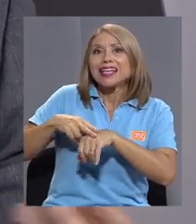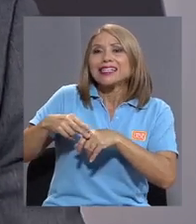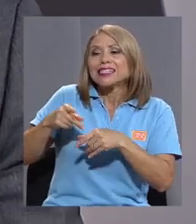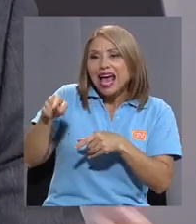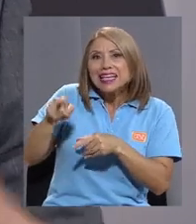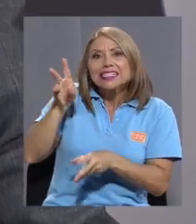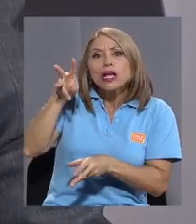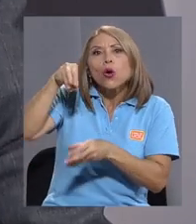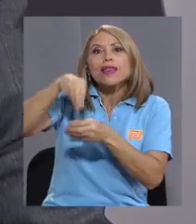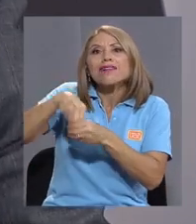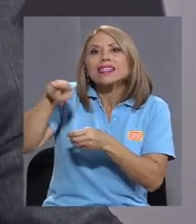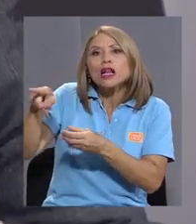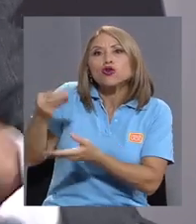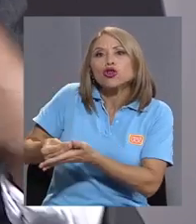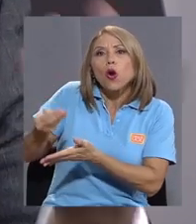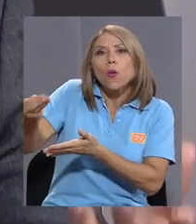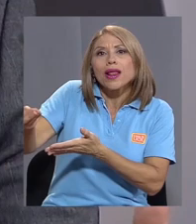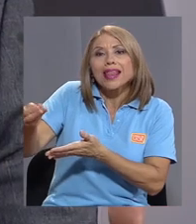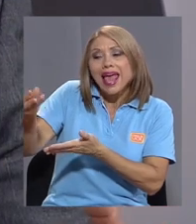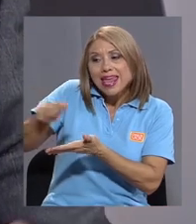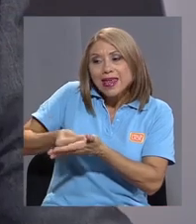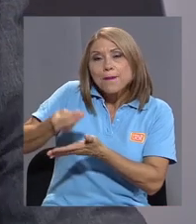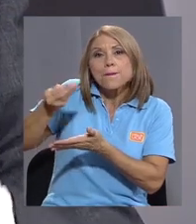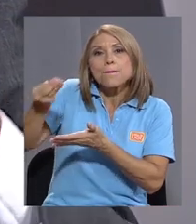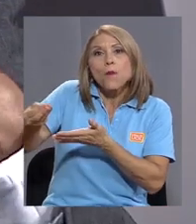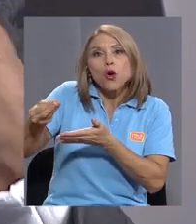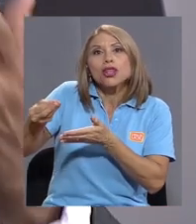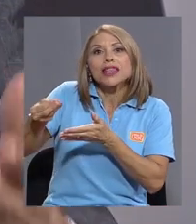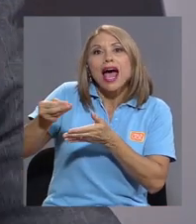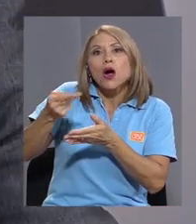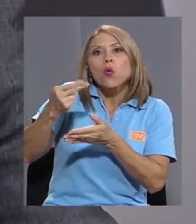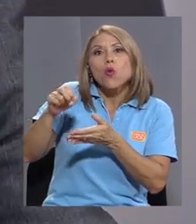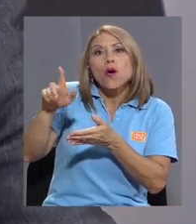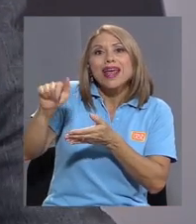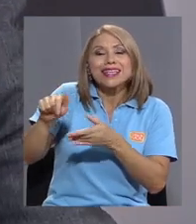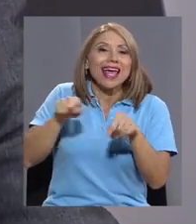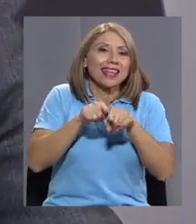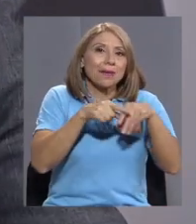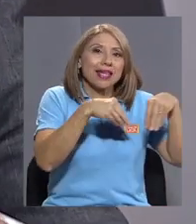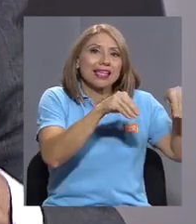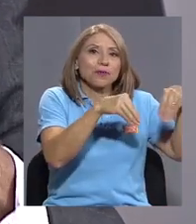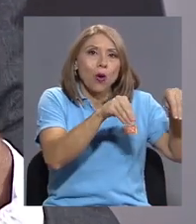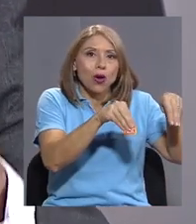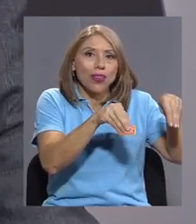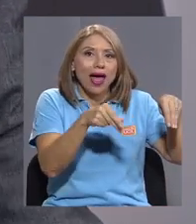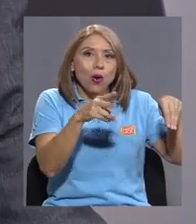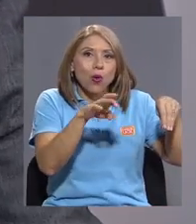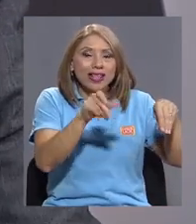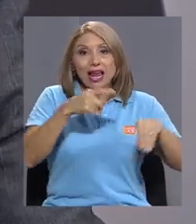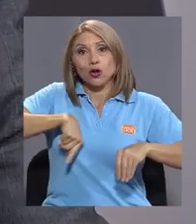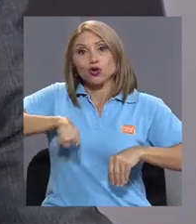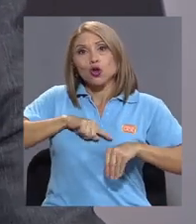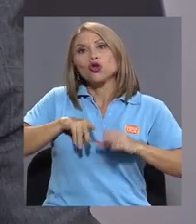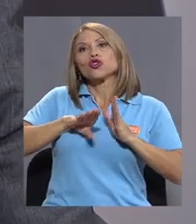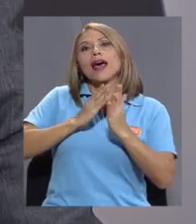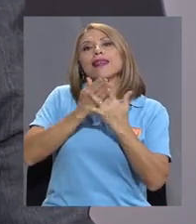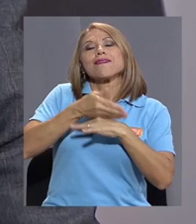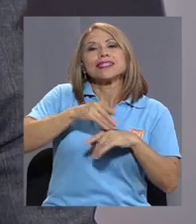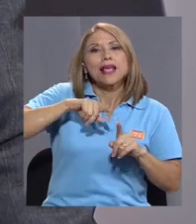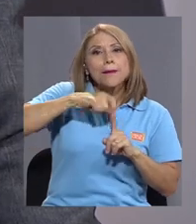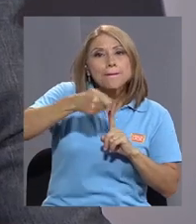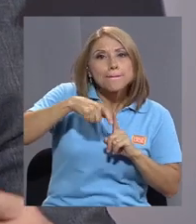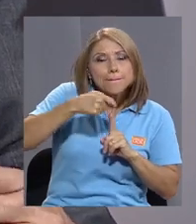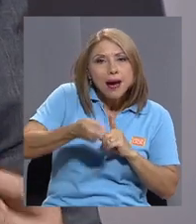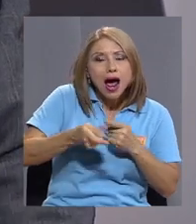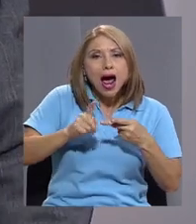huella y exporta huella. Nosotros, por medio de los monocultivos, piña, banano, café y